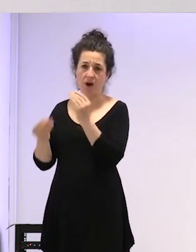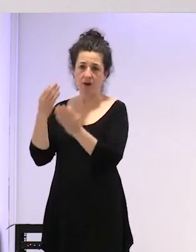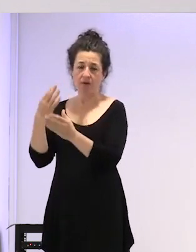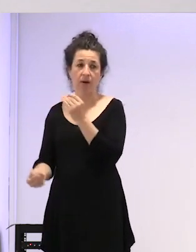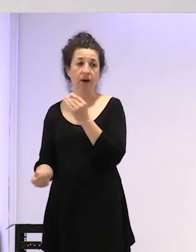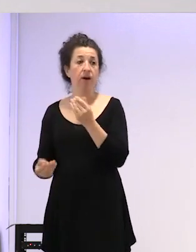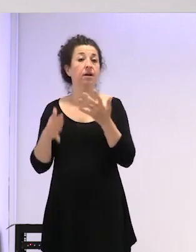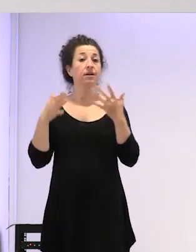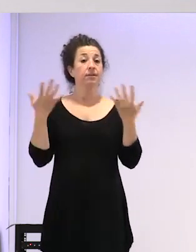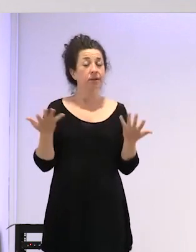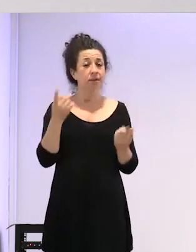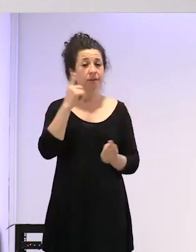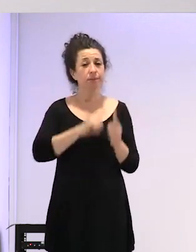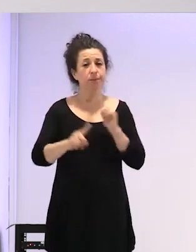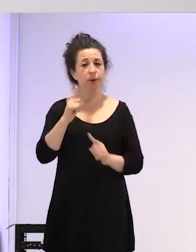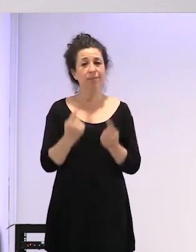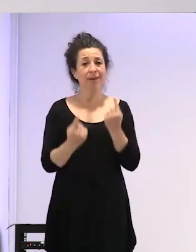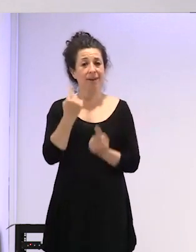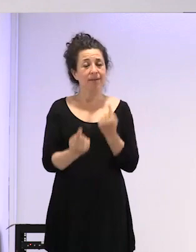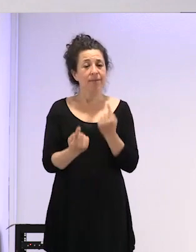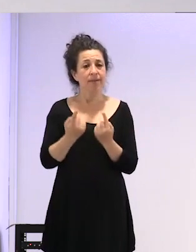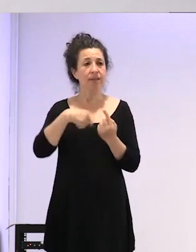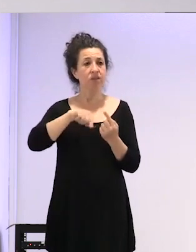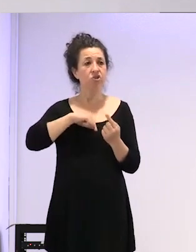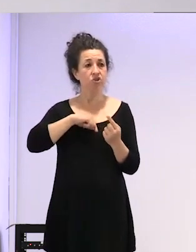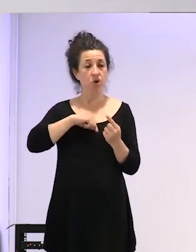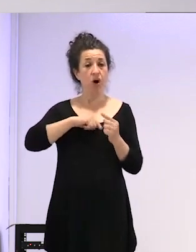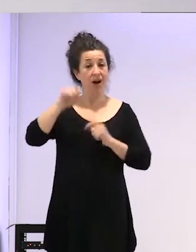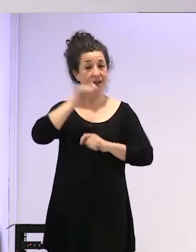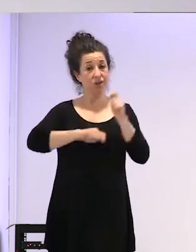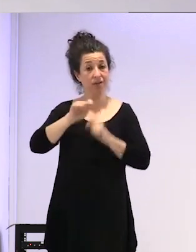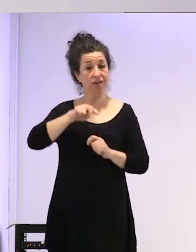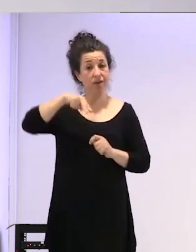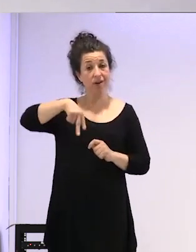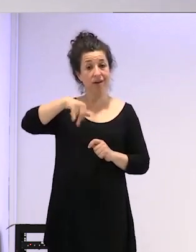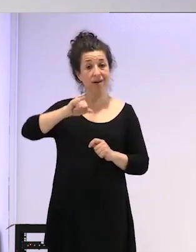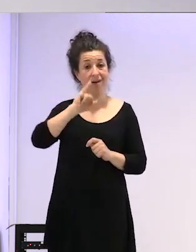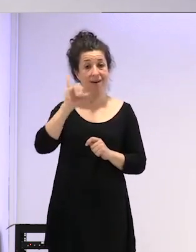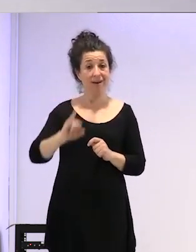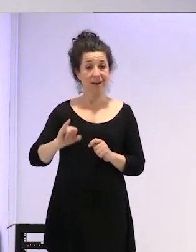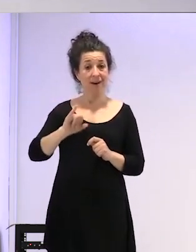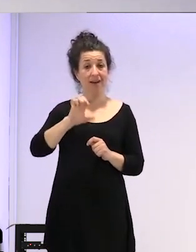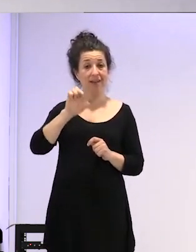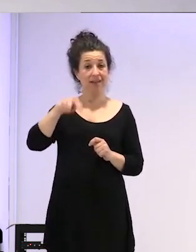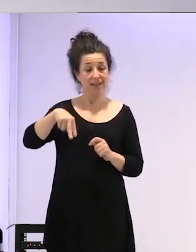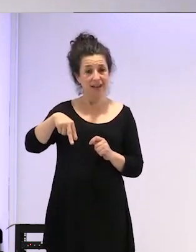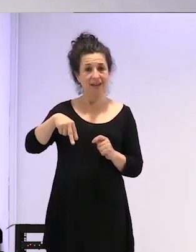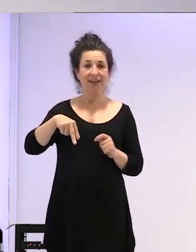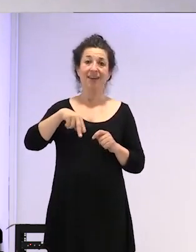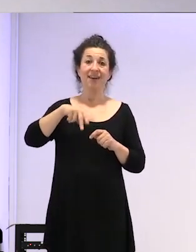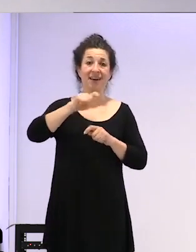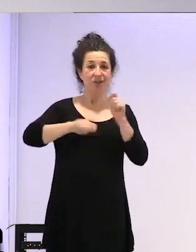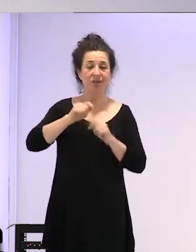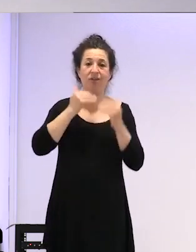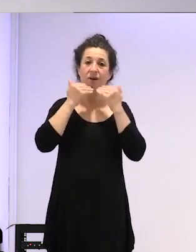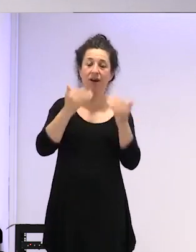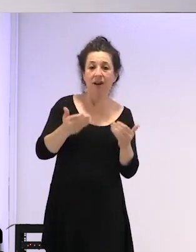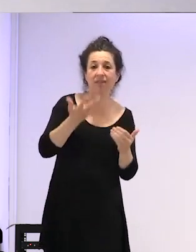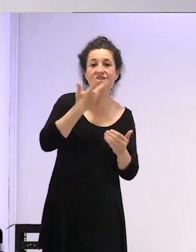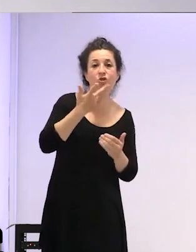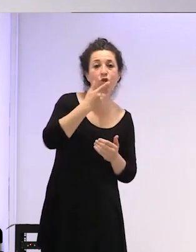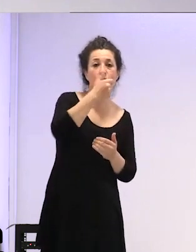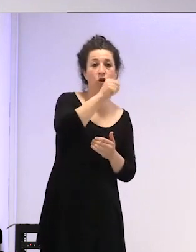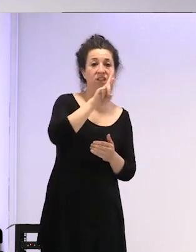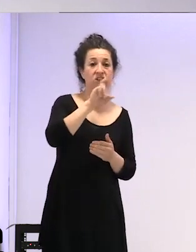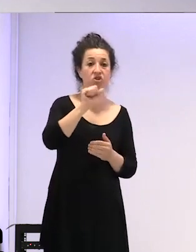el problema es que a veces bueno pues porque yo estoy en Nisen y a través de Nisen pues conoces a Rosa Miral pero hay gente que no está en Nisen